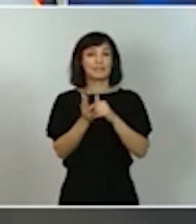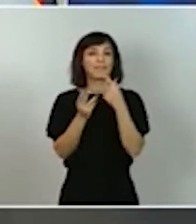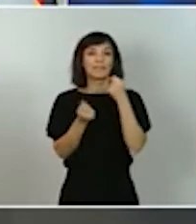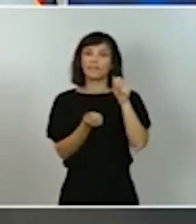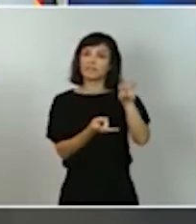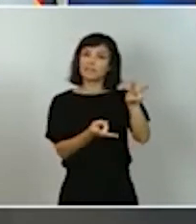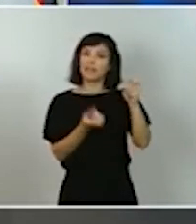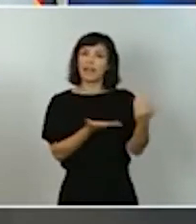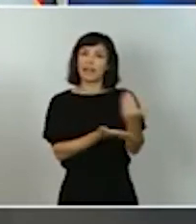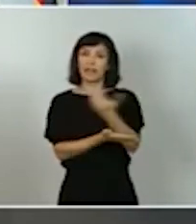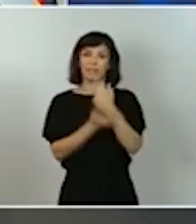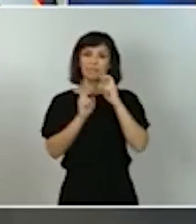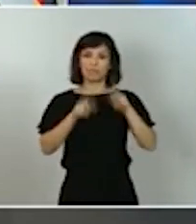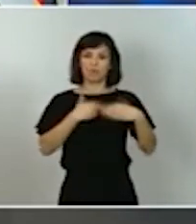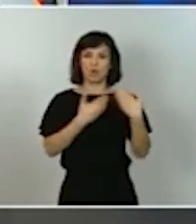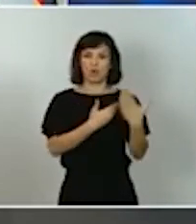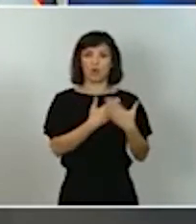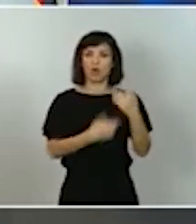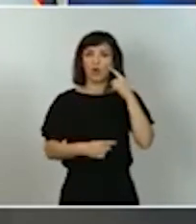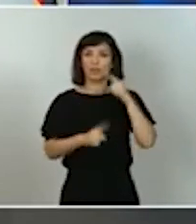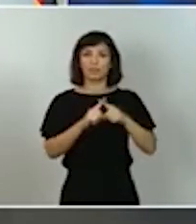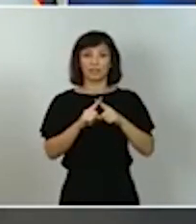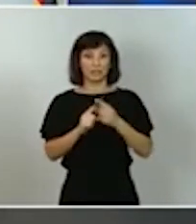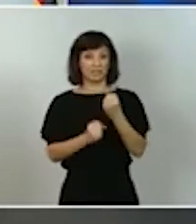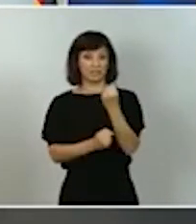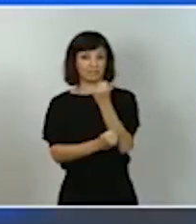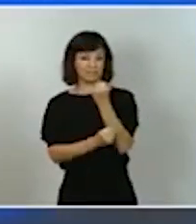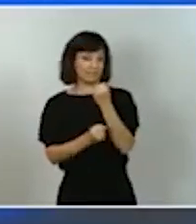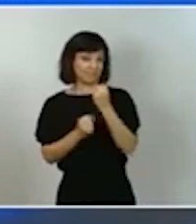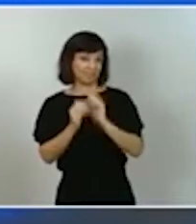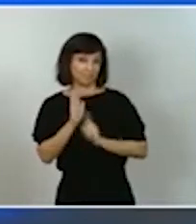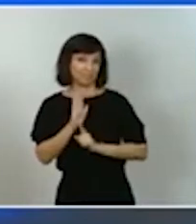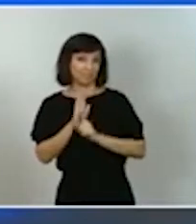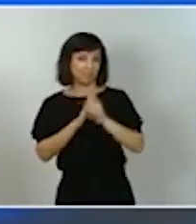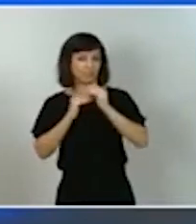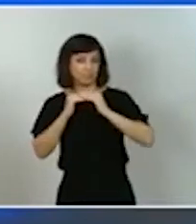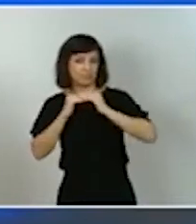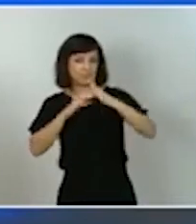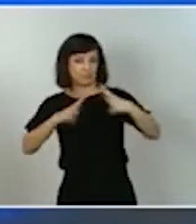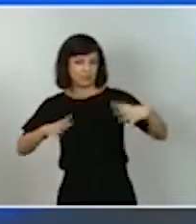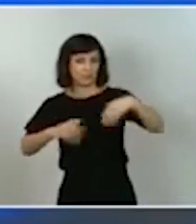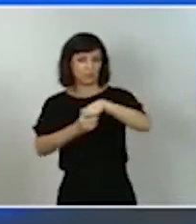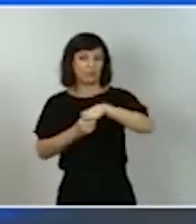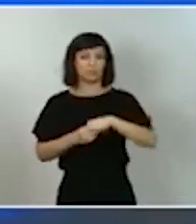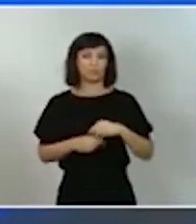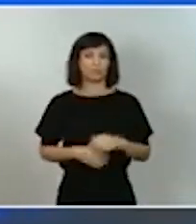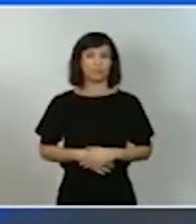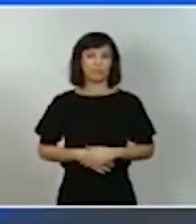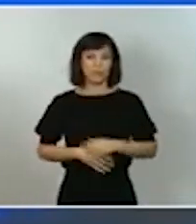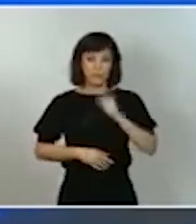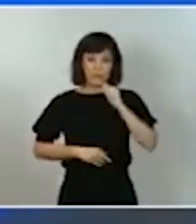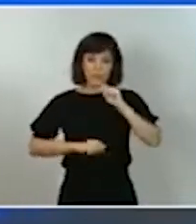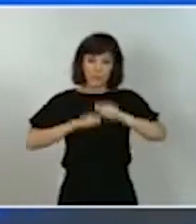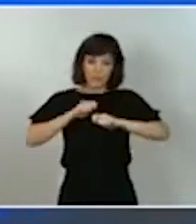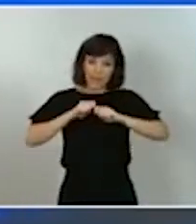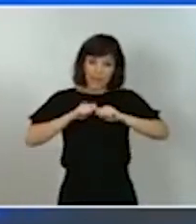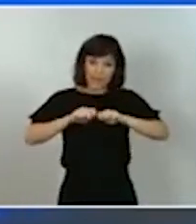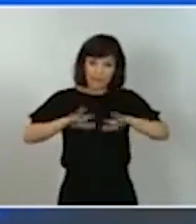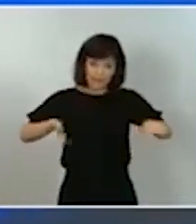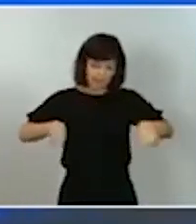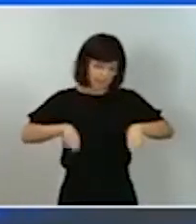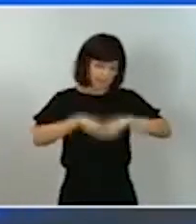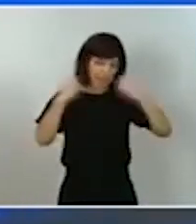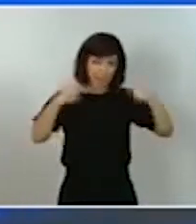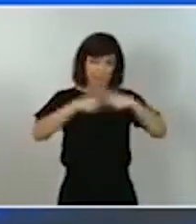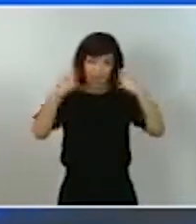crecimiento inclusivo y sostenible el paso devastador de la pandemia ha puesto y ha supuesto un aumento inevitable del